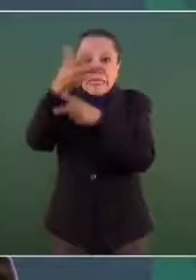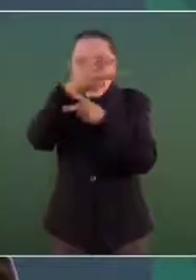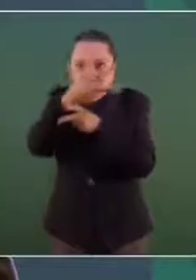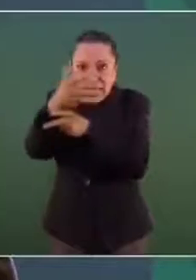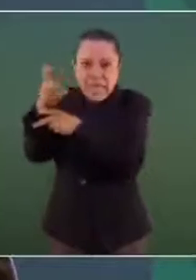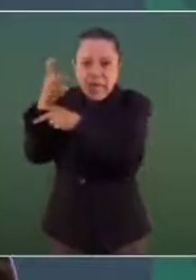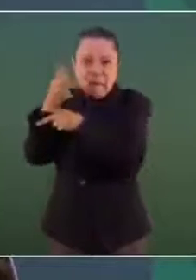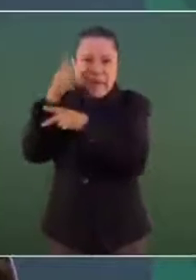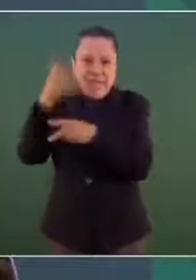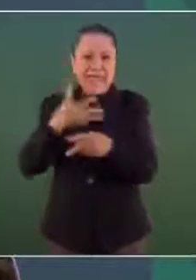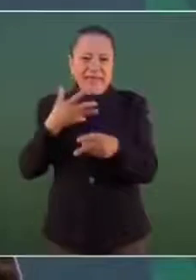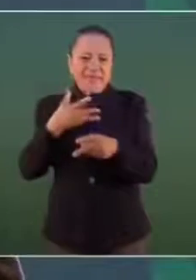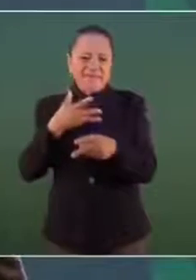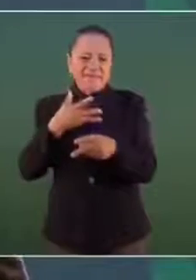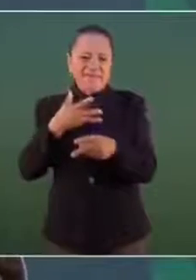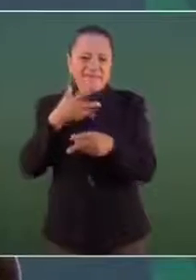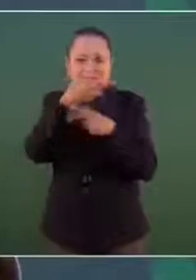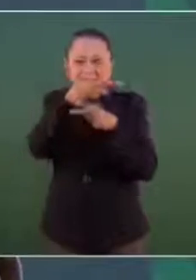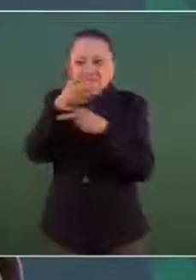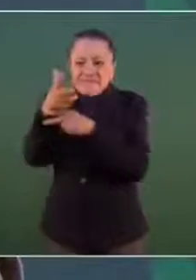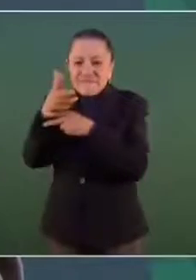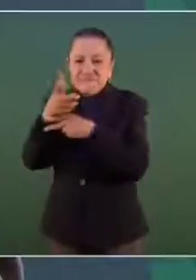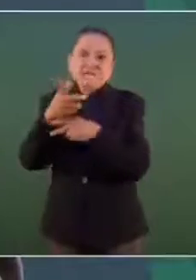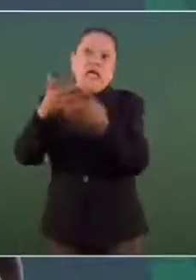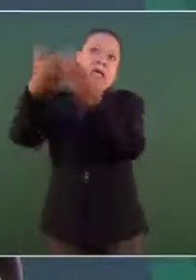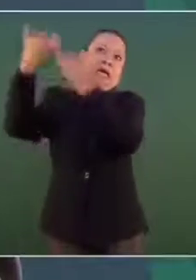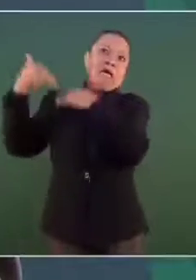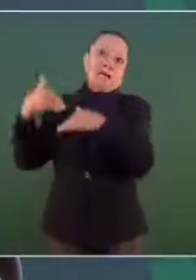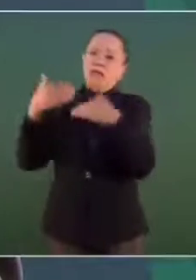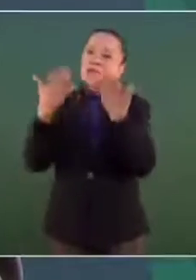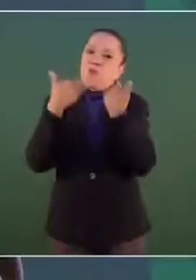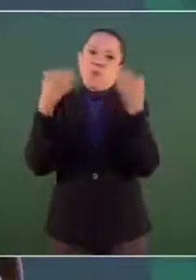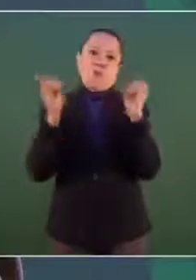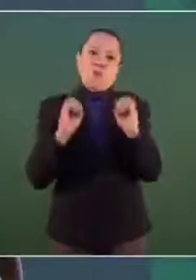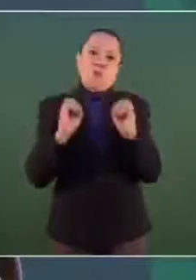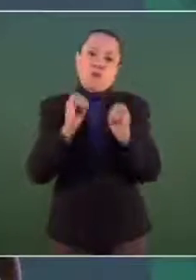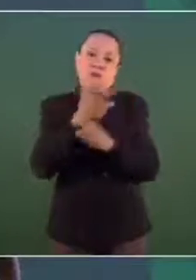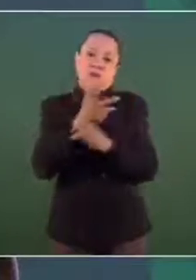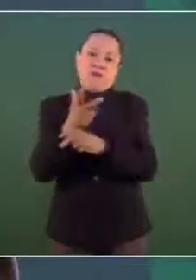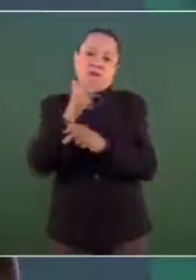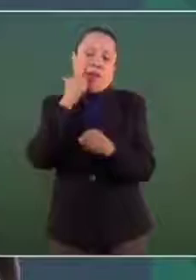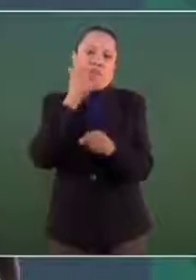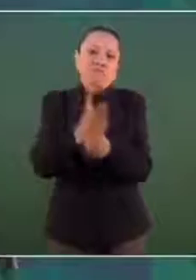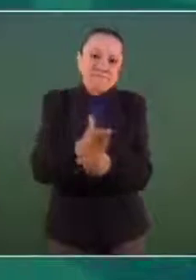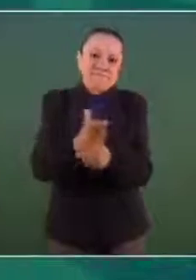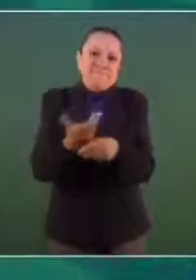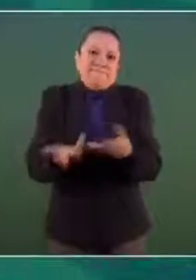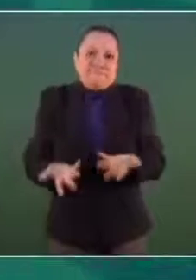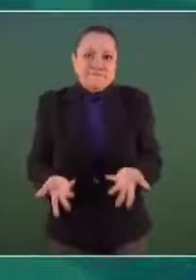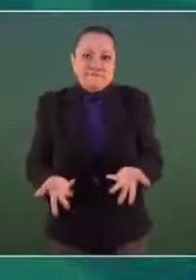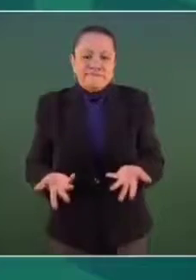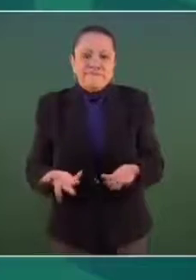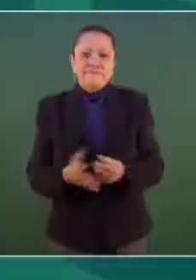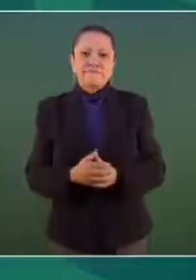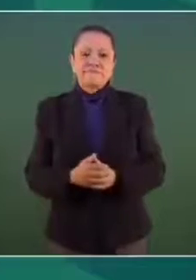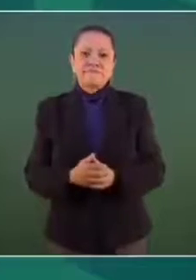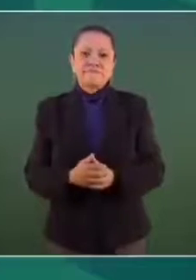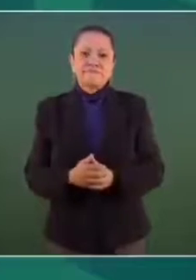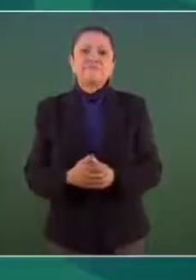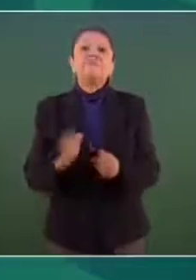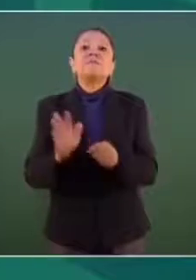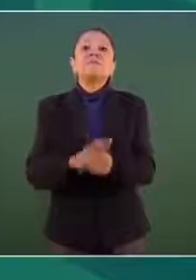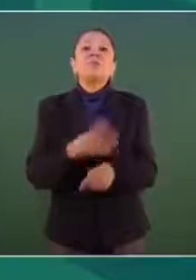no en la parte de atrás, que le está